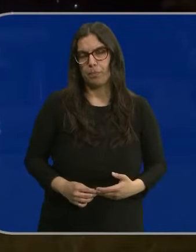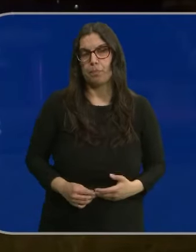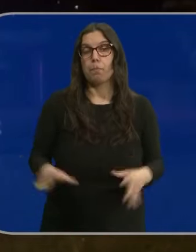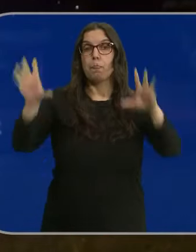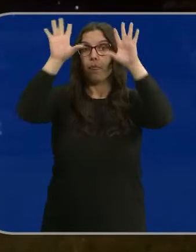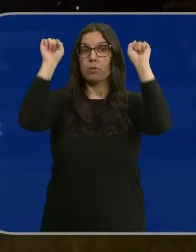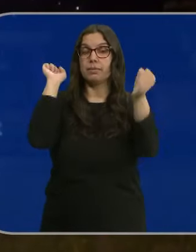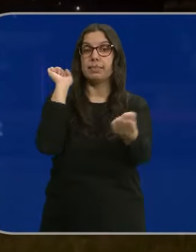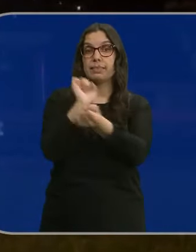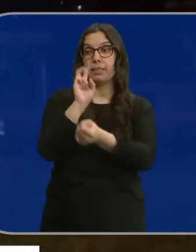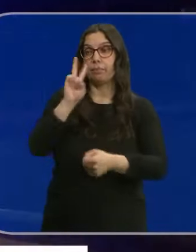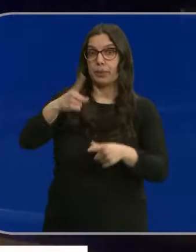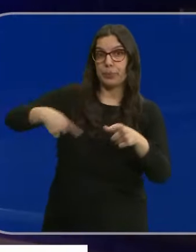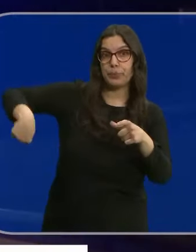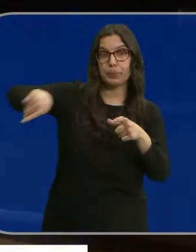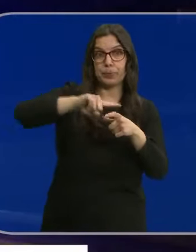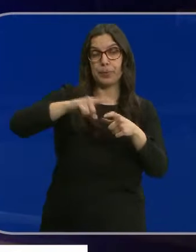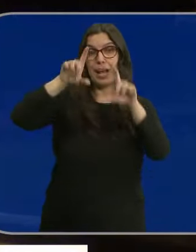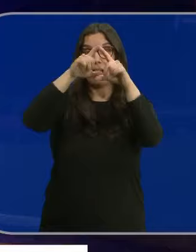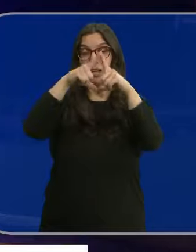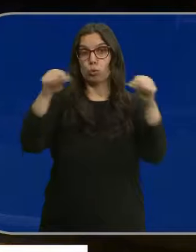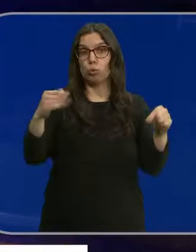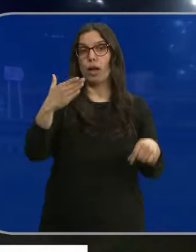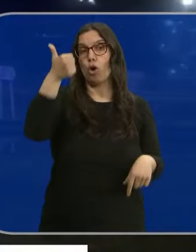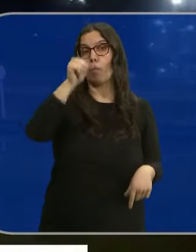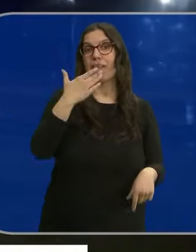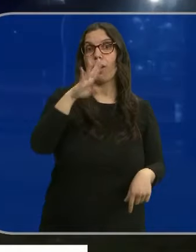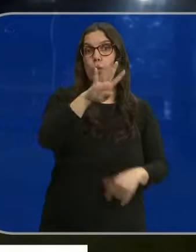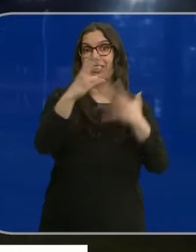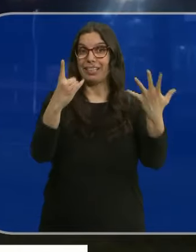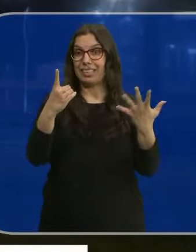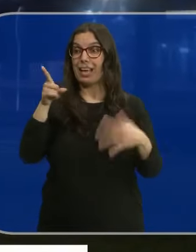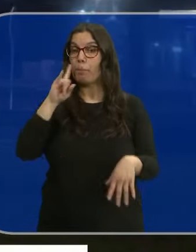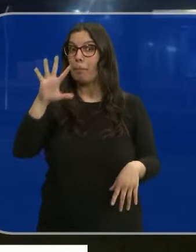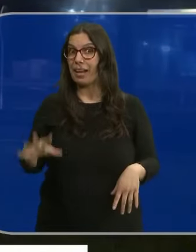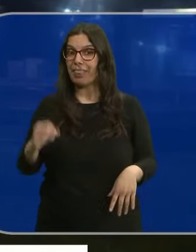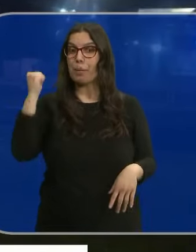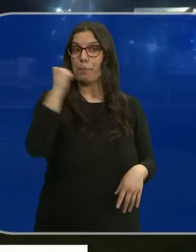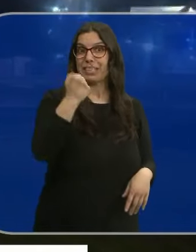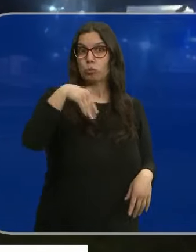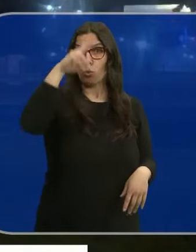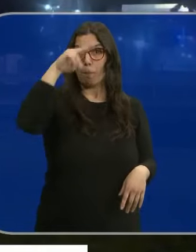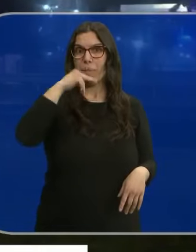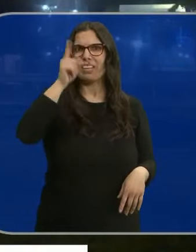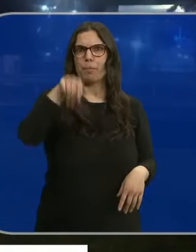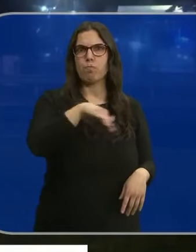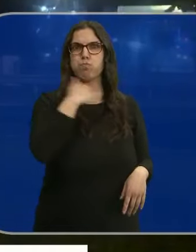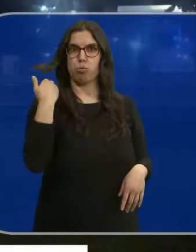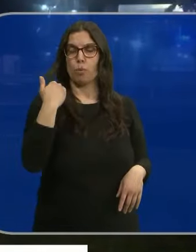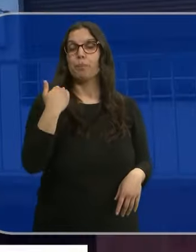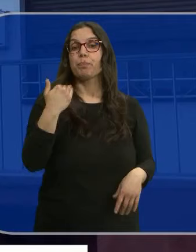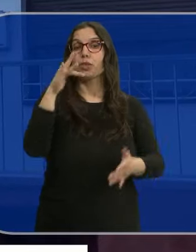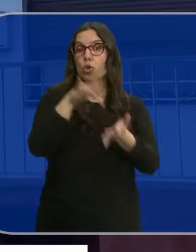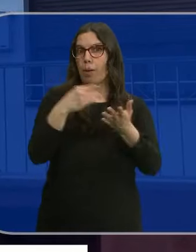La Guardia Civil ha detenido en esta glorieta de Rivera de Arriba, en Asturias, a un hombre de 46 años acusado de matar y decapitar a su padre. Los hechos habrían